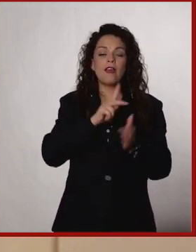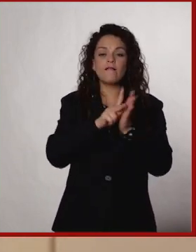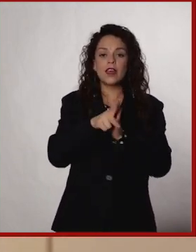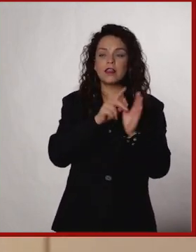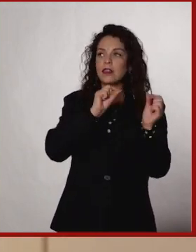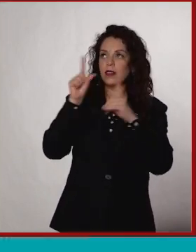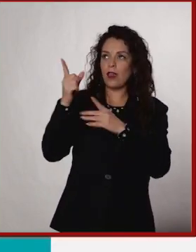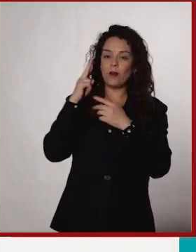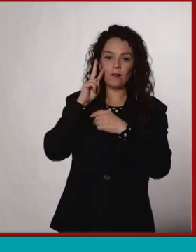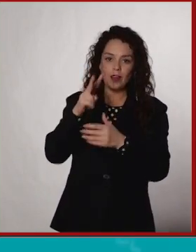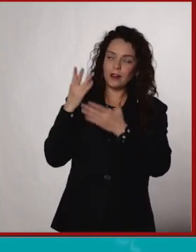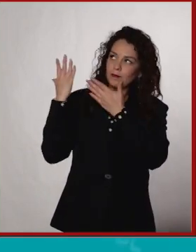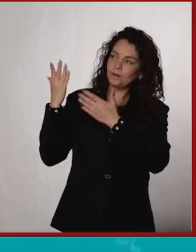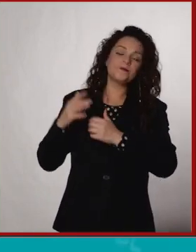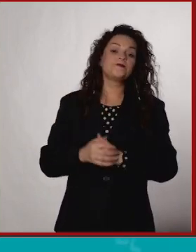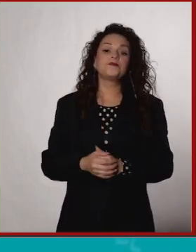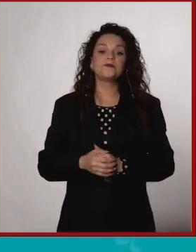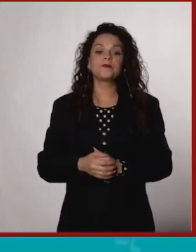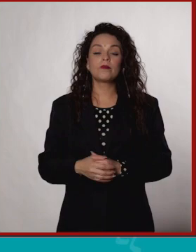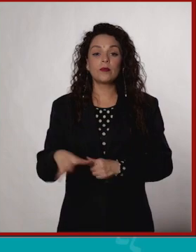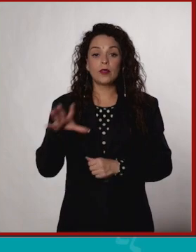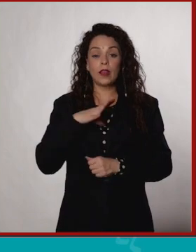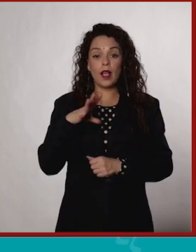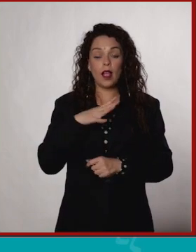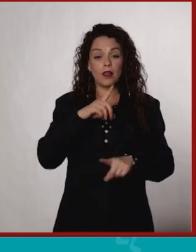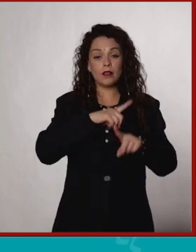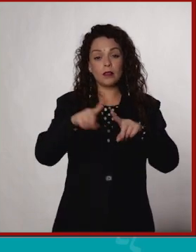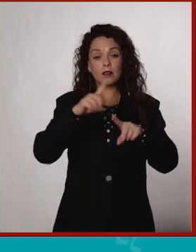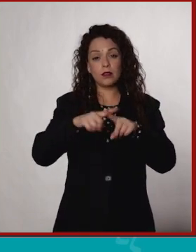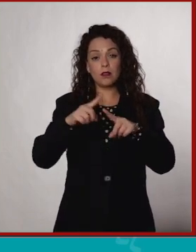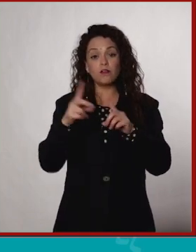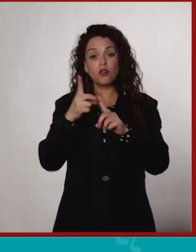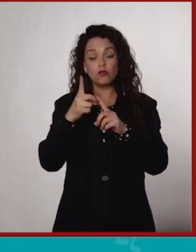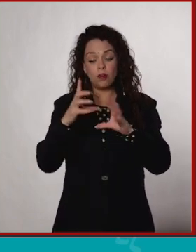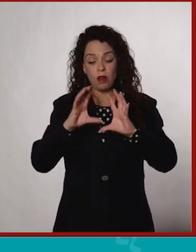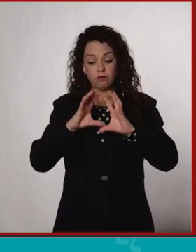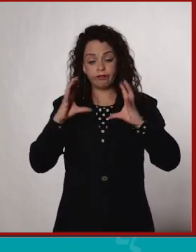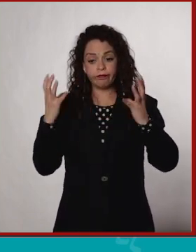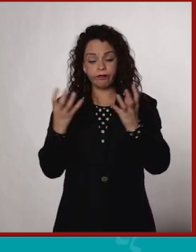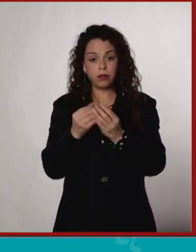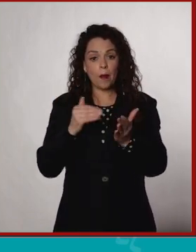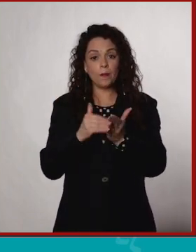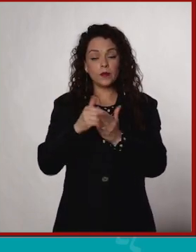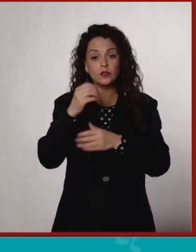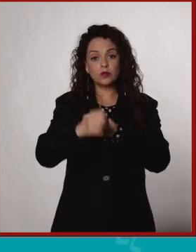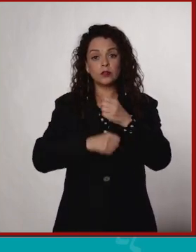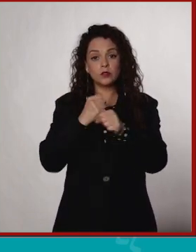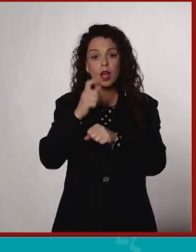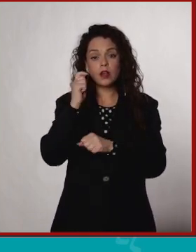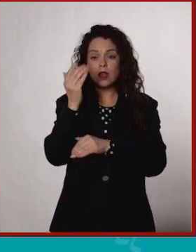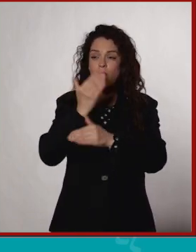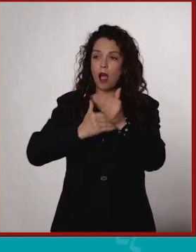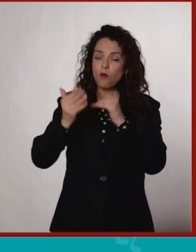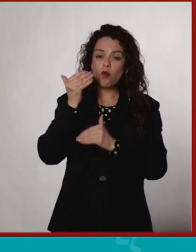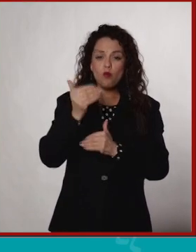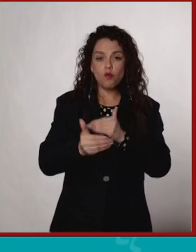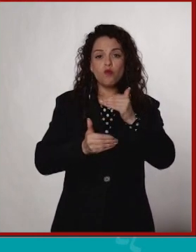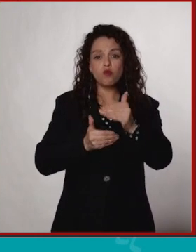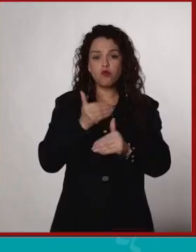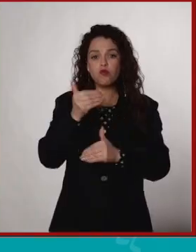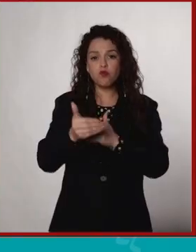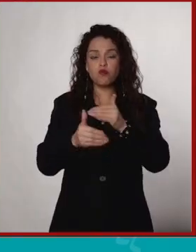la siguiente cápsula? En la Tierra vive una amplia biodiversidad, el fruto de millones de años de evolución.